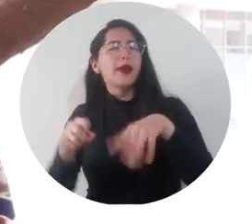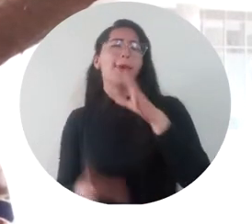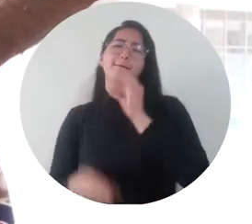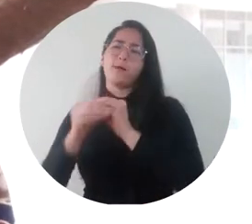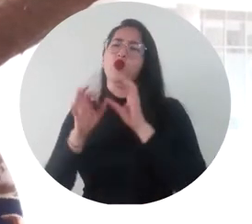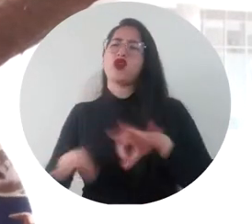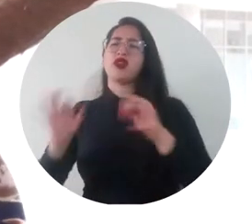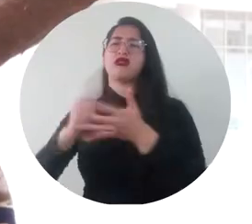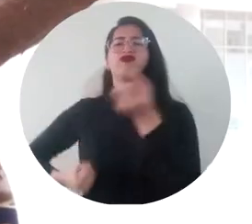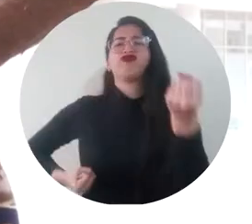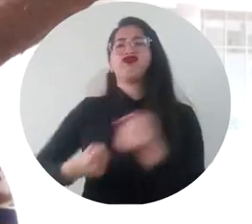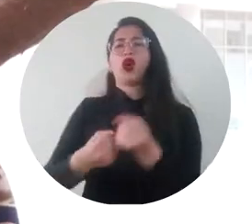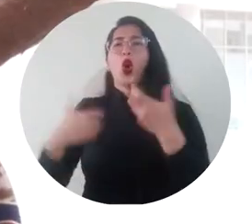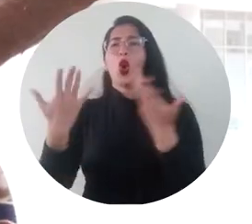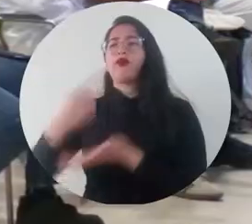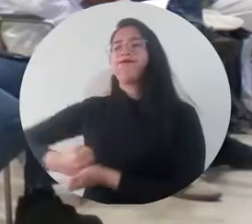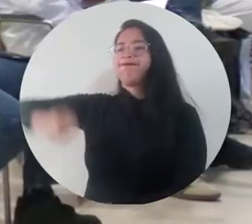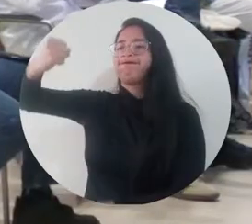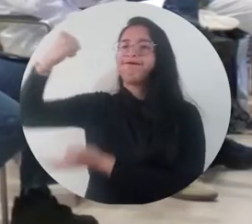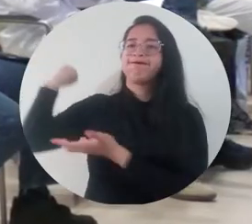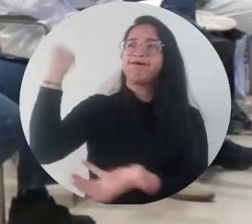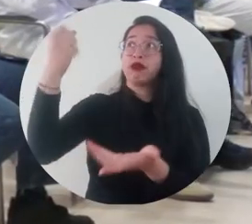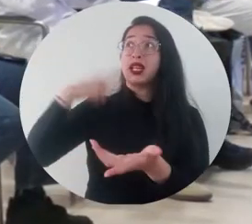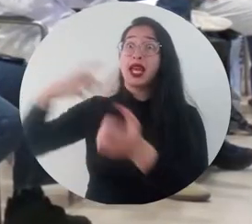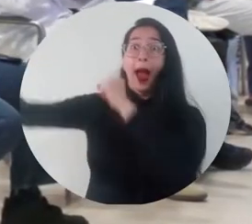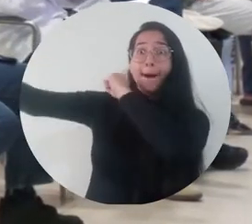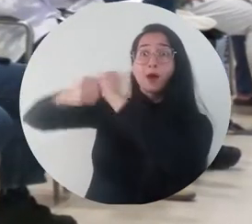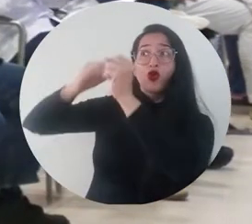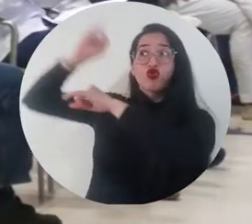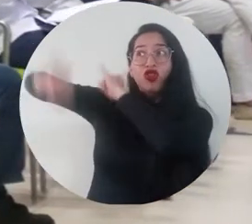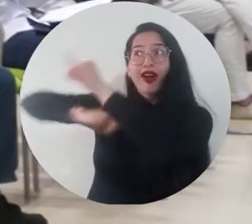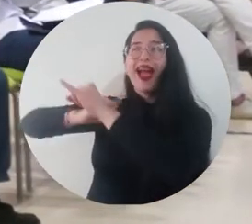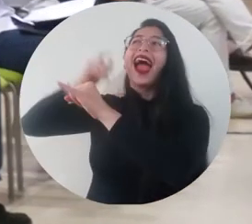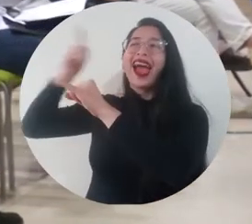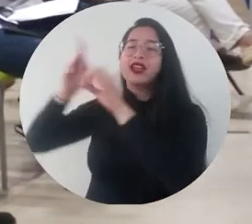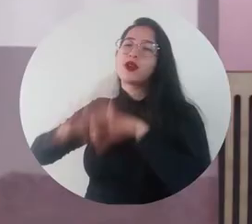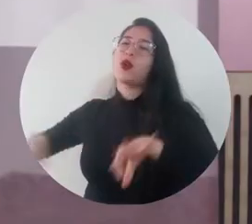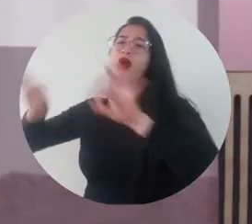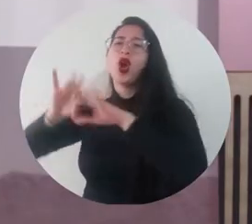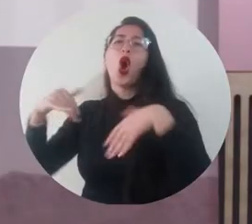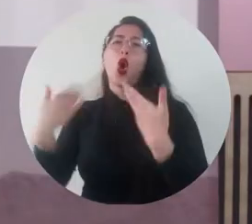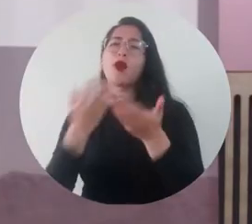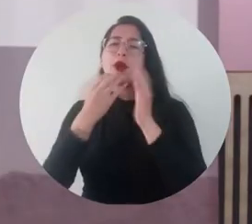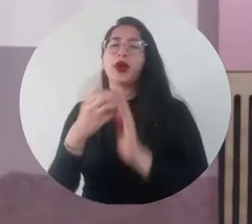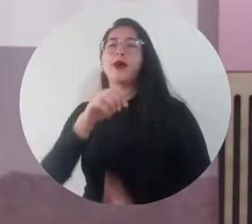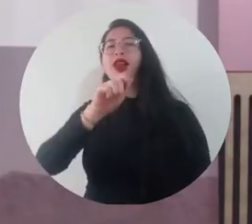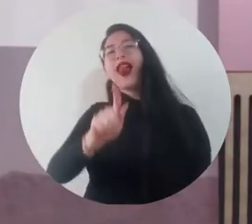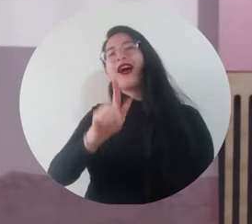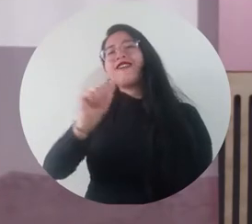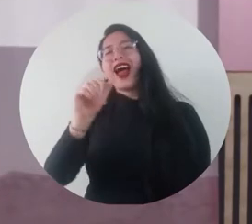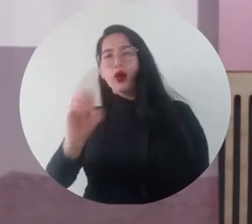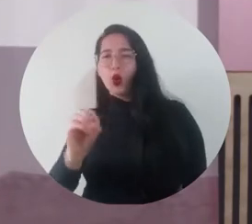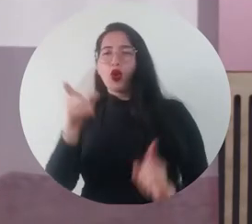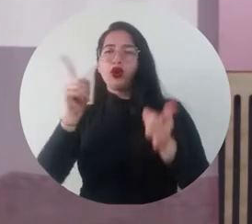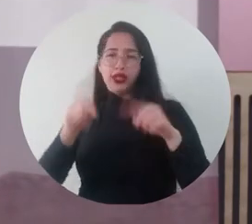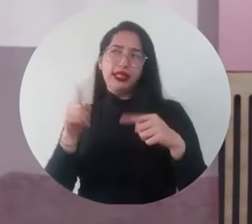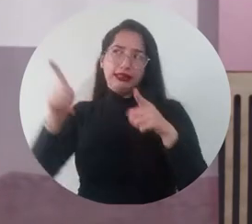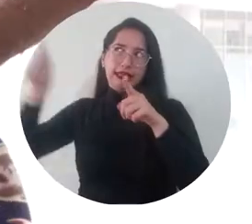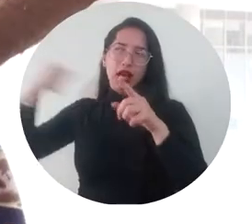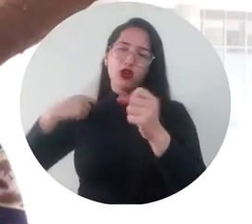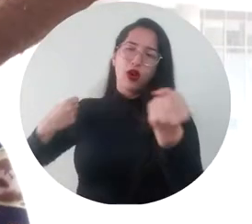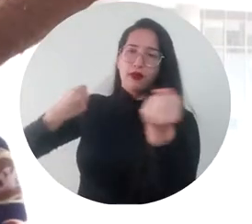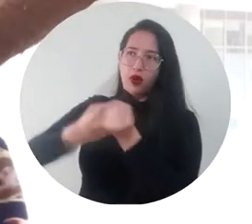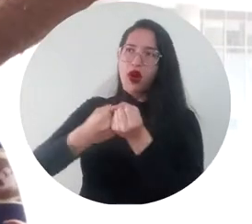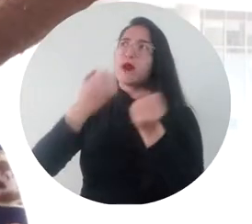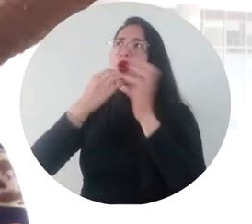con los recursos que se obtienen de financiación a partir del Sistema de Cooperación Internacional para el Desarrollo como son